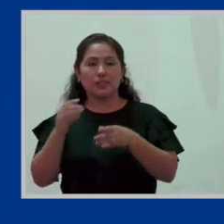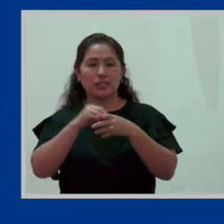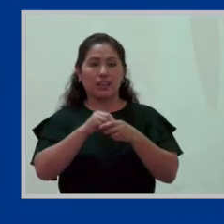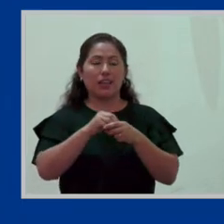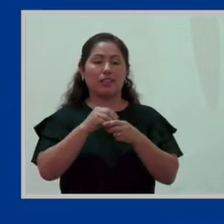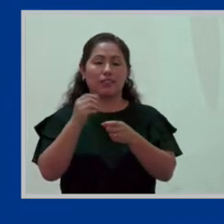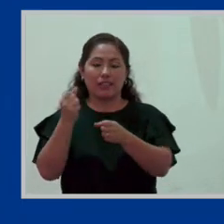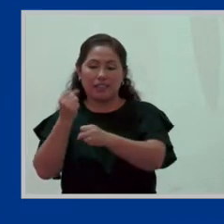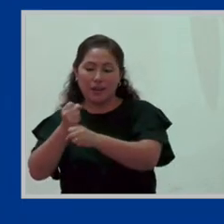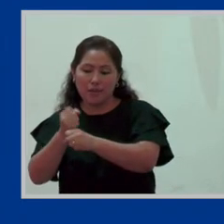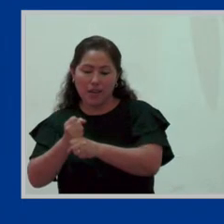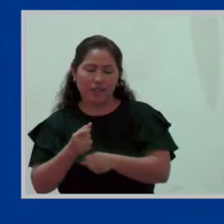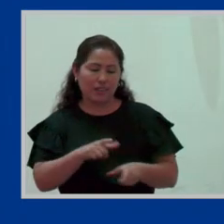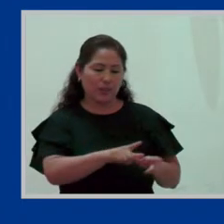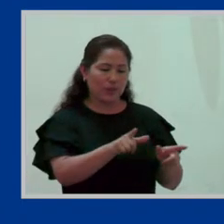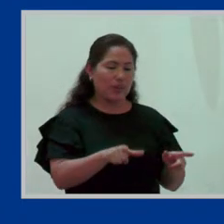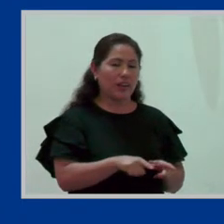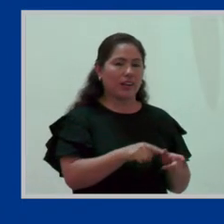vida familiar.